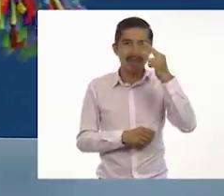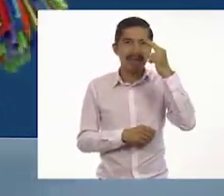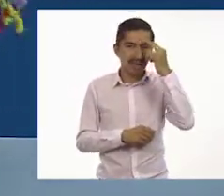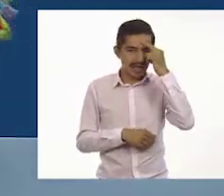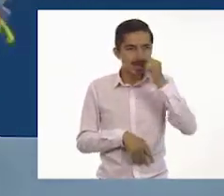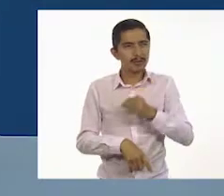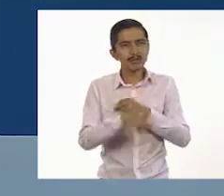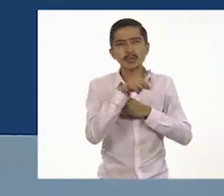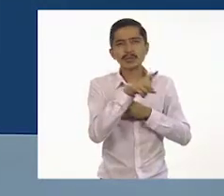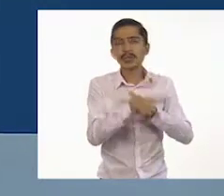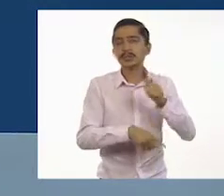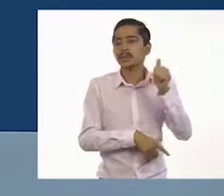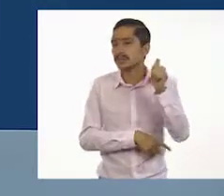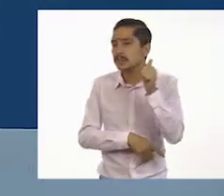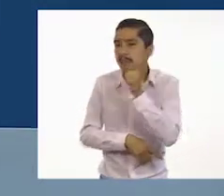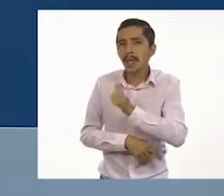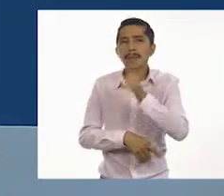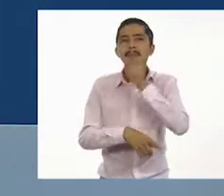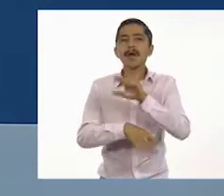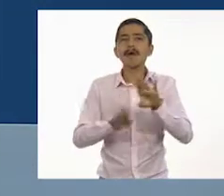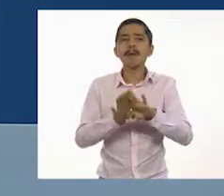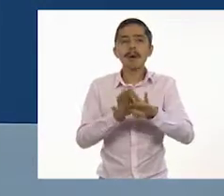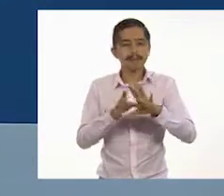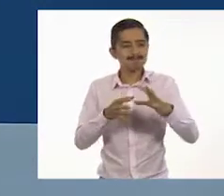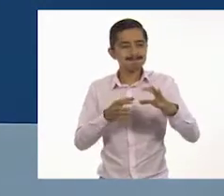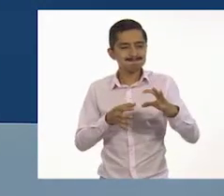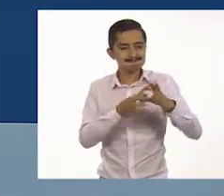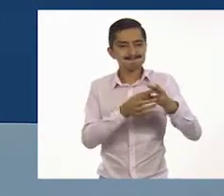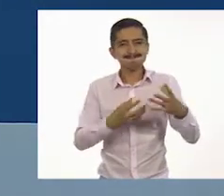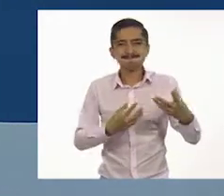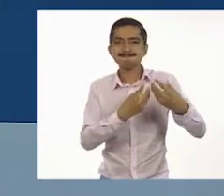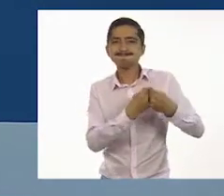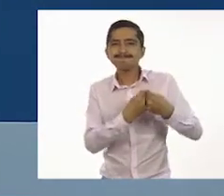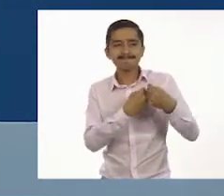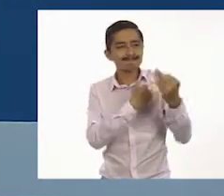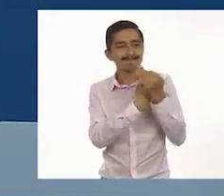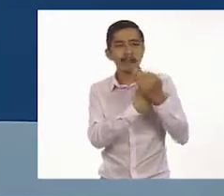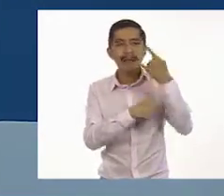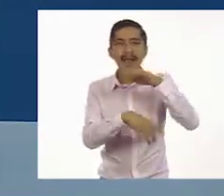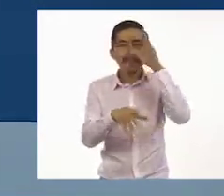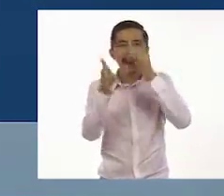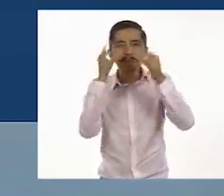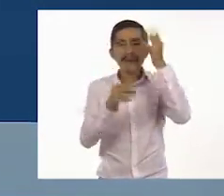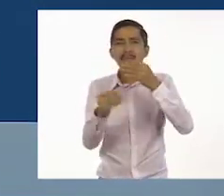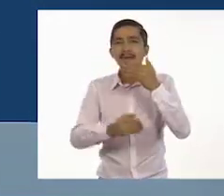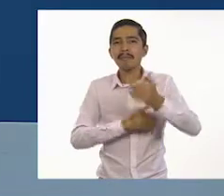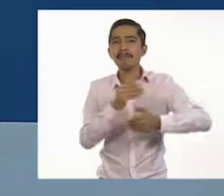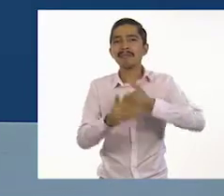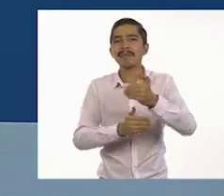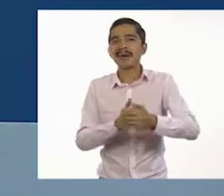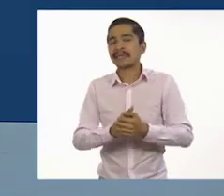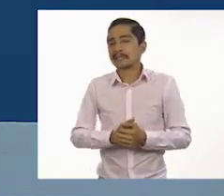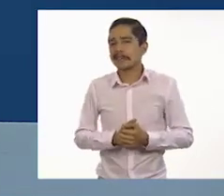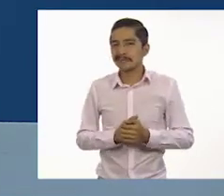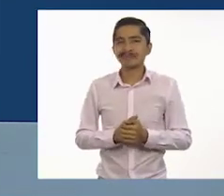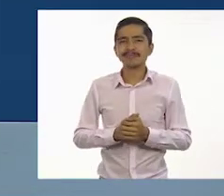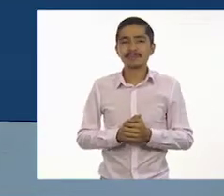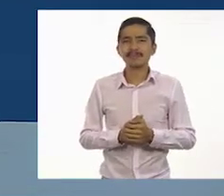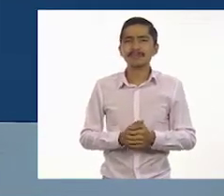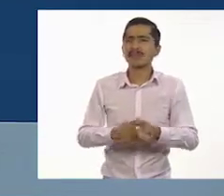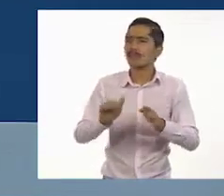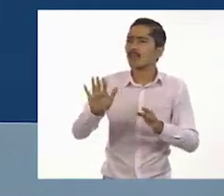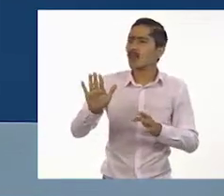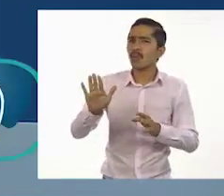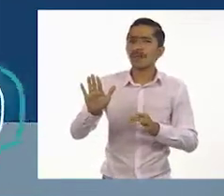siempre nos lleva de la mano hacia el aprendizaje. ¡Tututú! Oigan, también